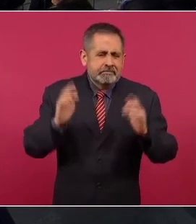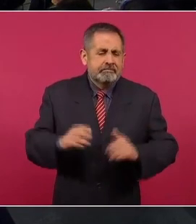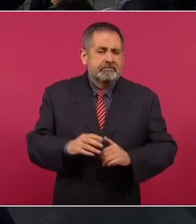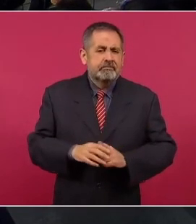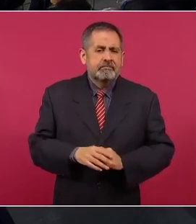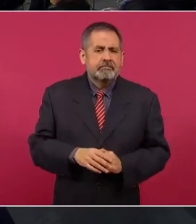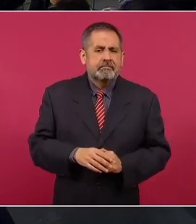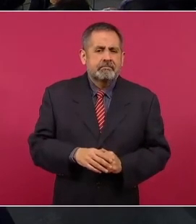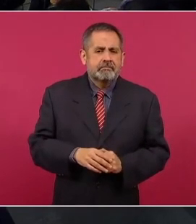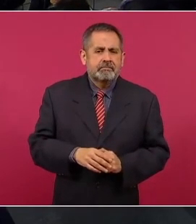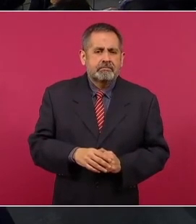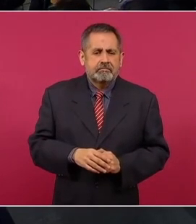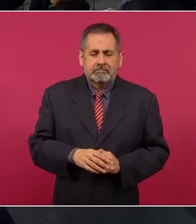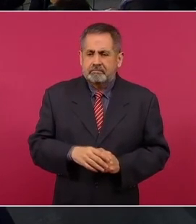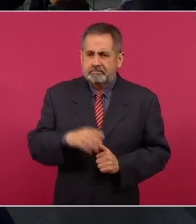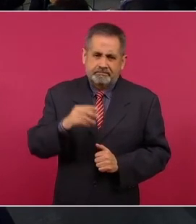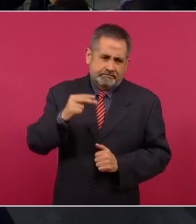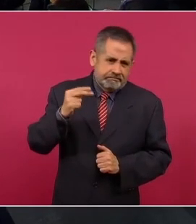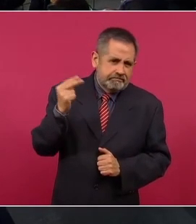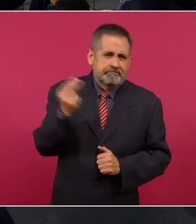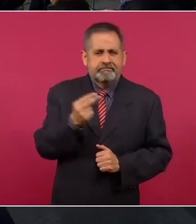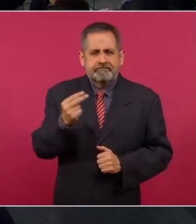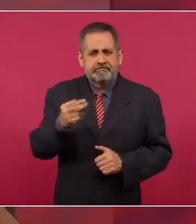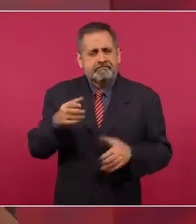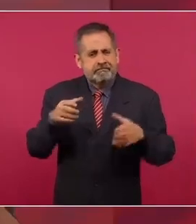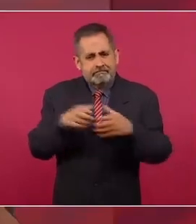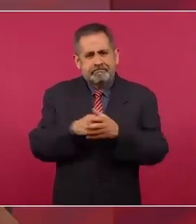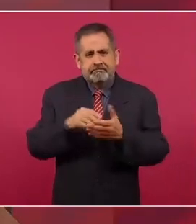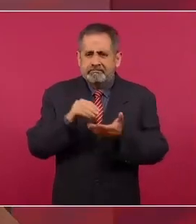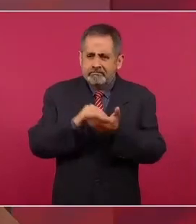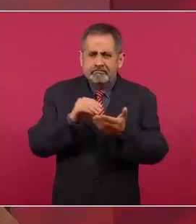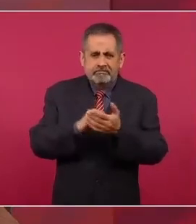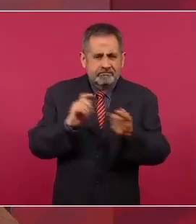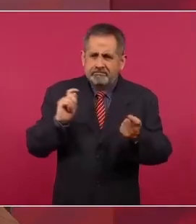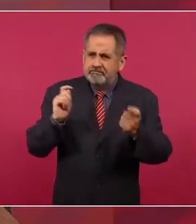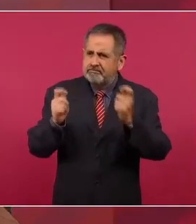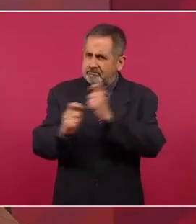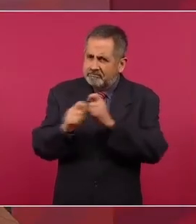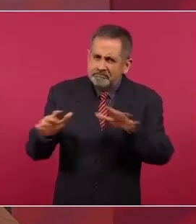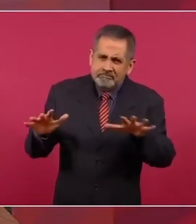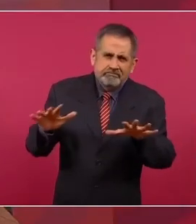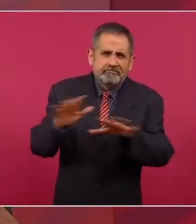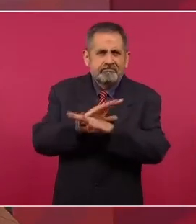que se necesita por eso continuar con la transformación,